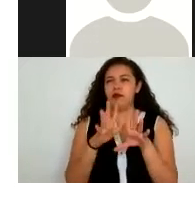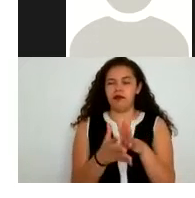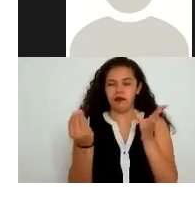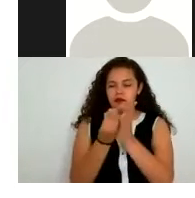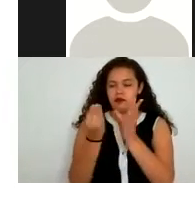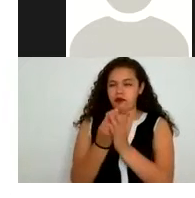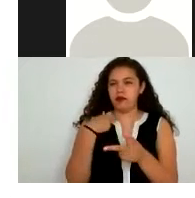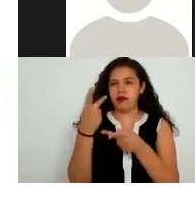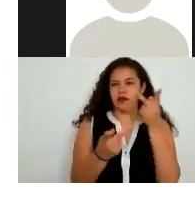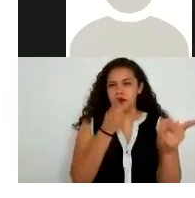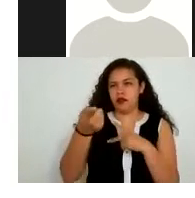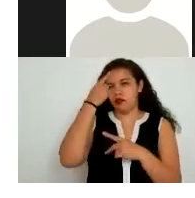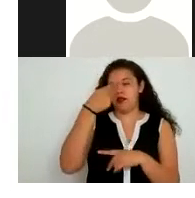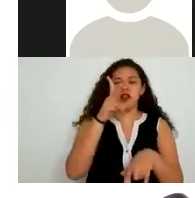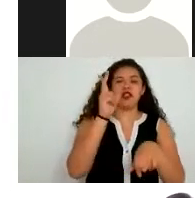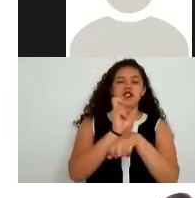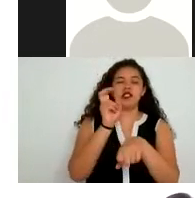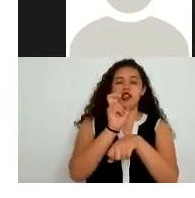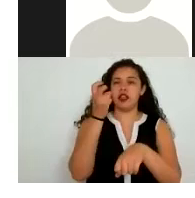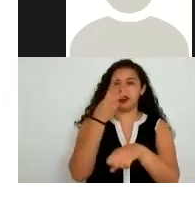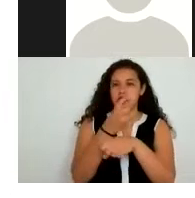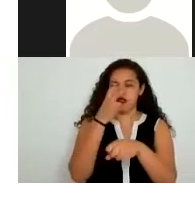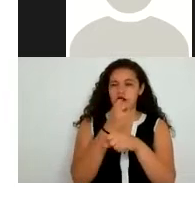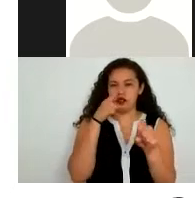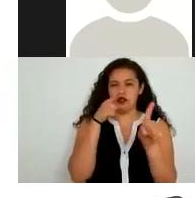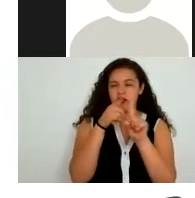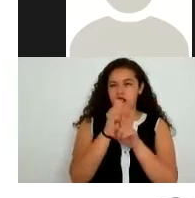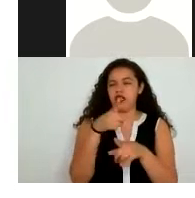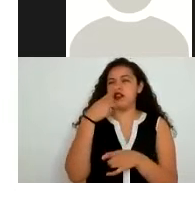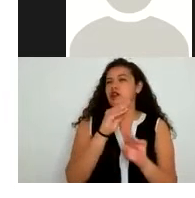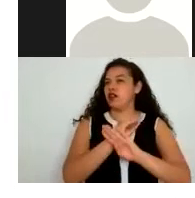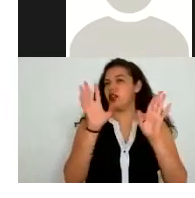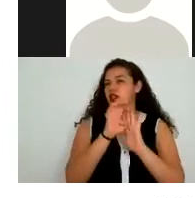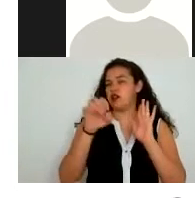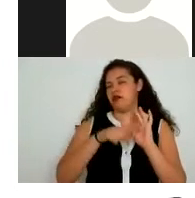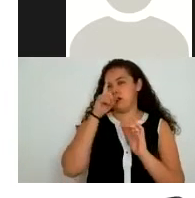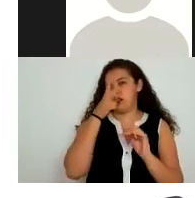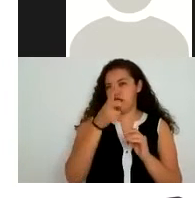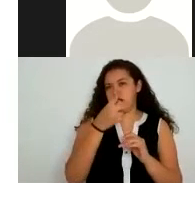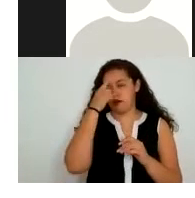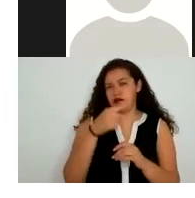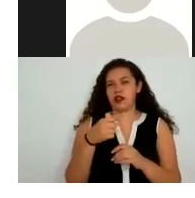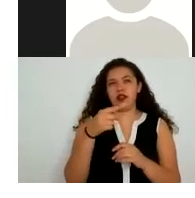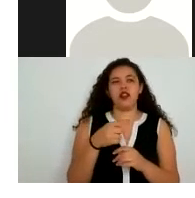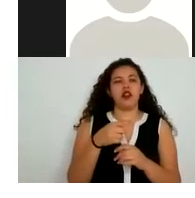finalidad secundaria es muy claro el ejemplo que acabas de poner Nancy para este principio de finalidad